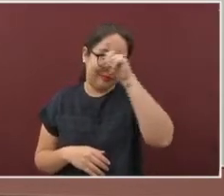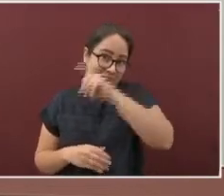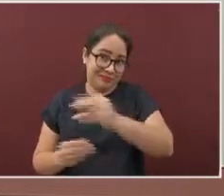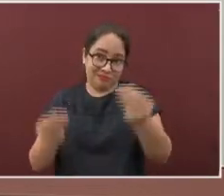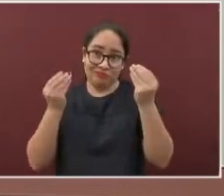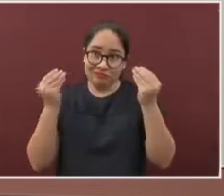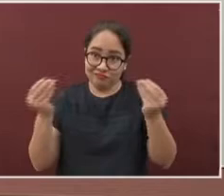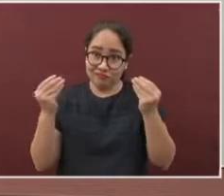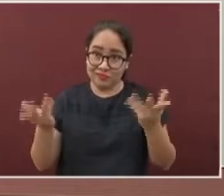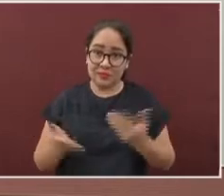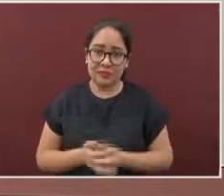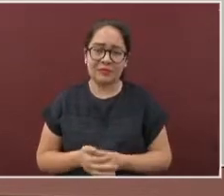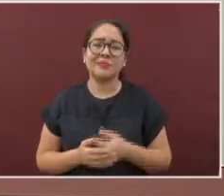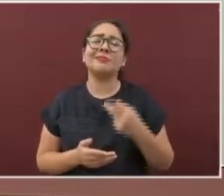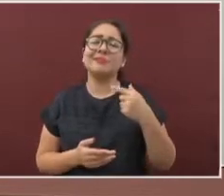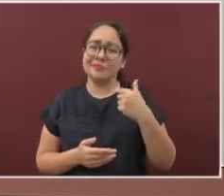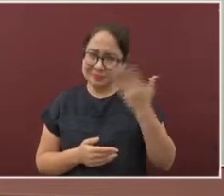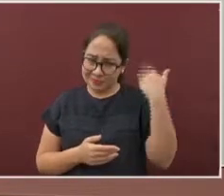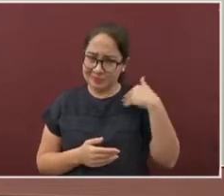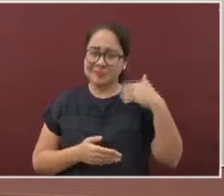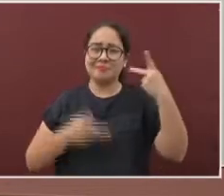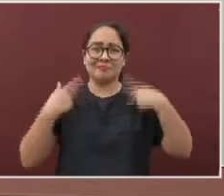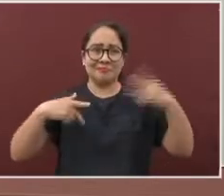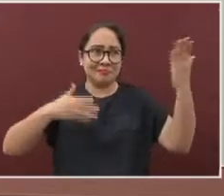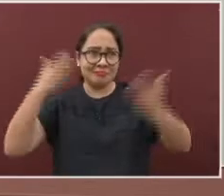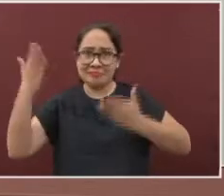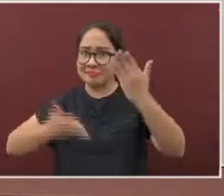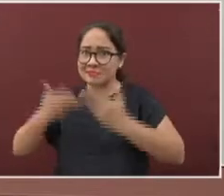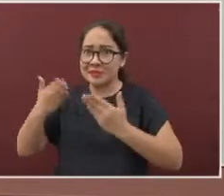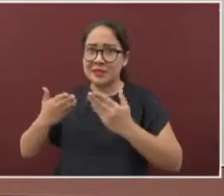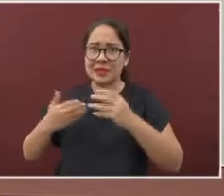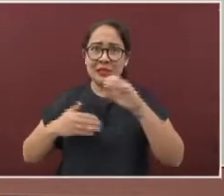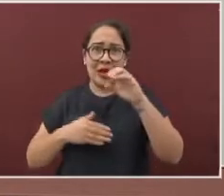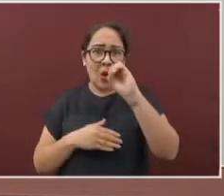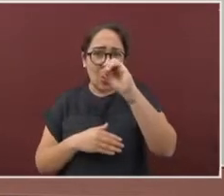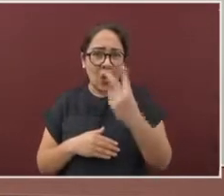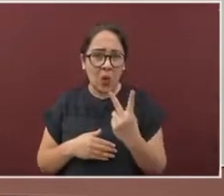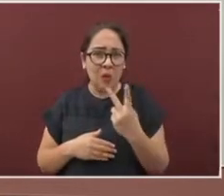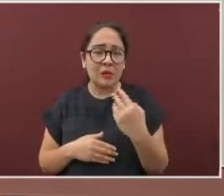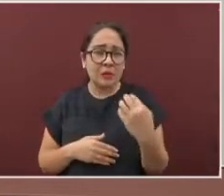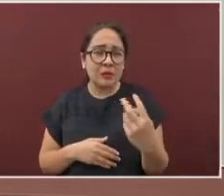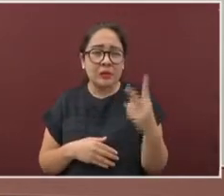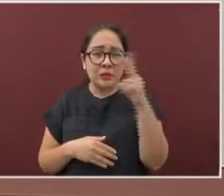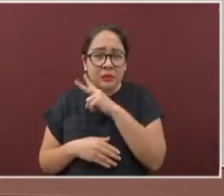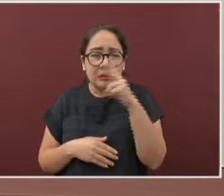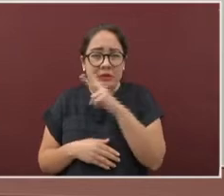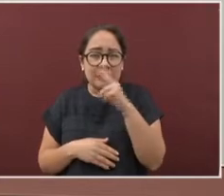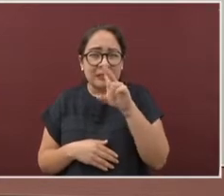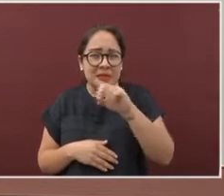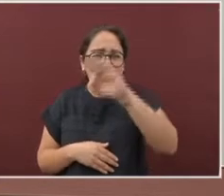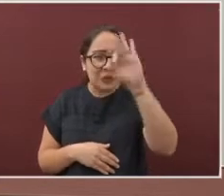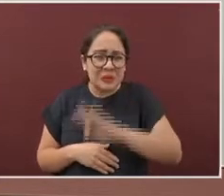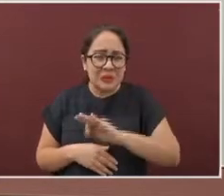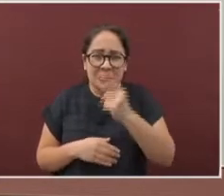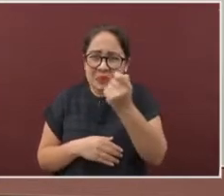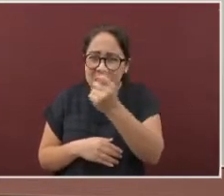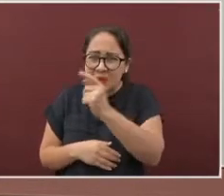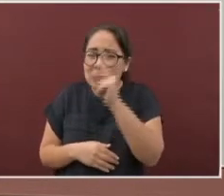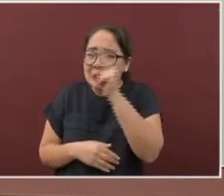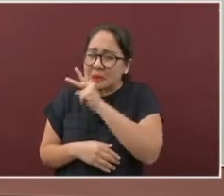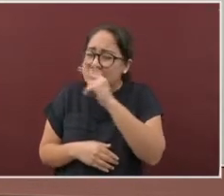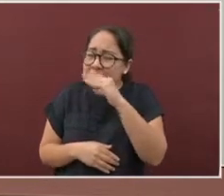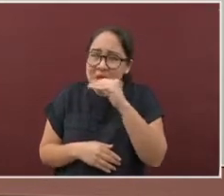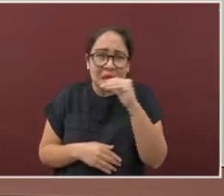Hemos recibido pacientes con 30% de saturación o menos, con pronóstico